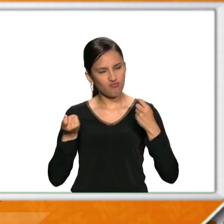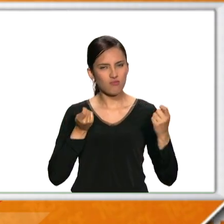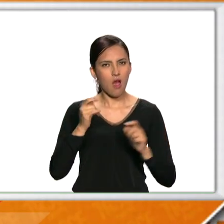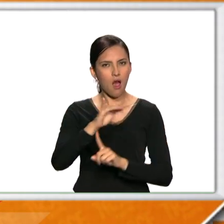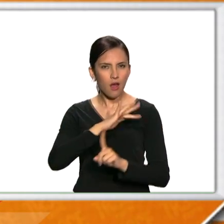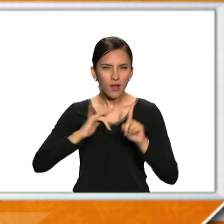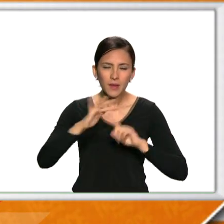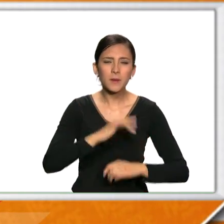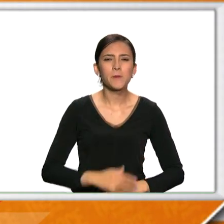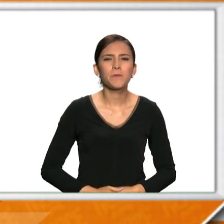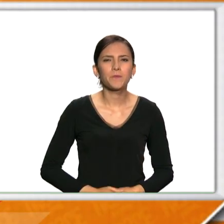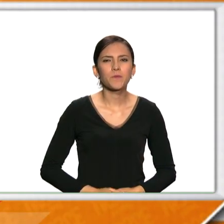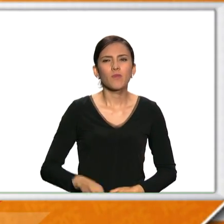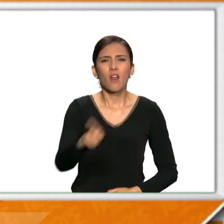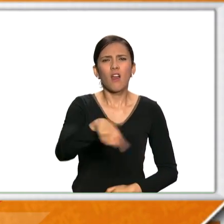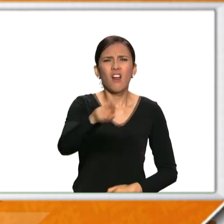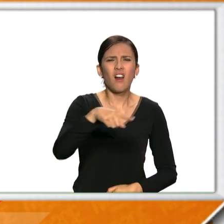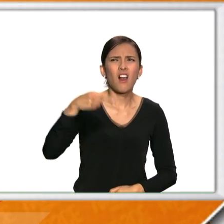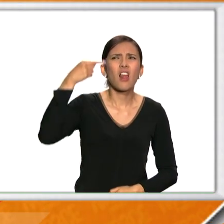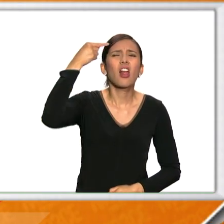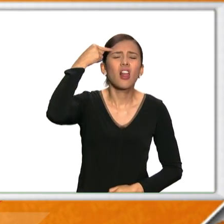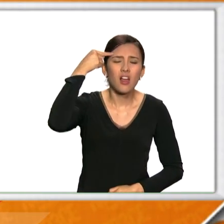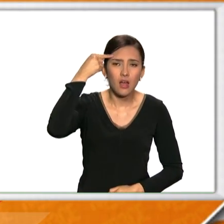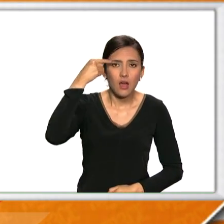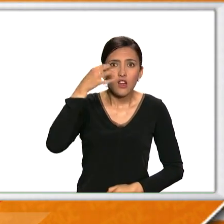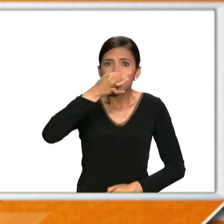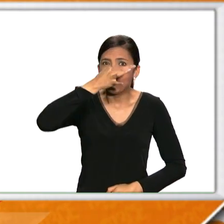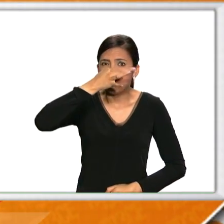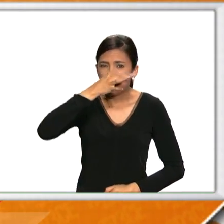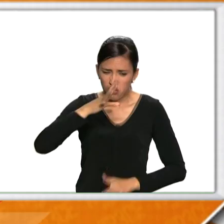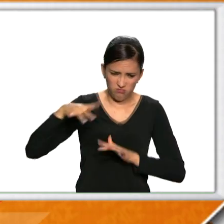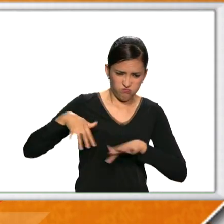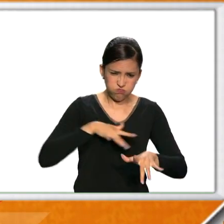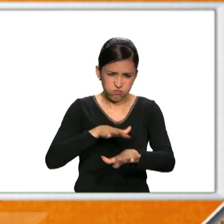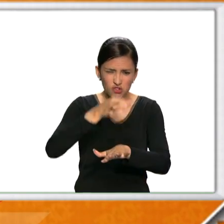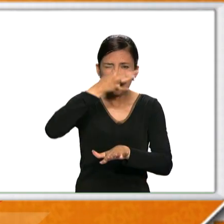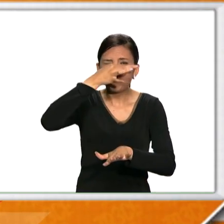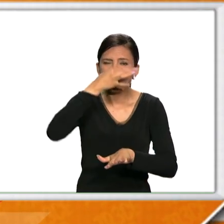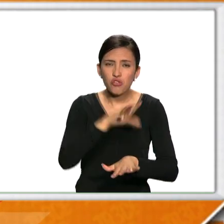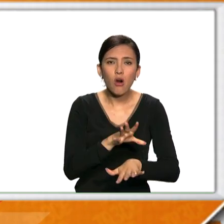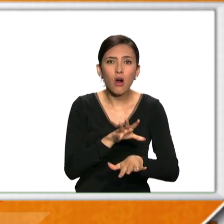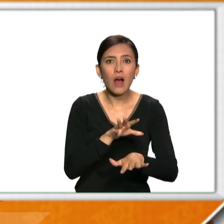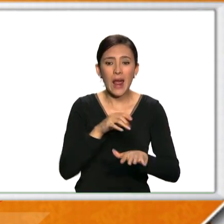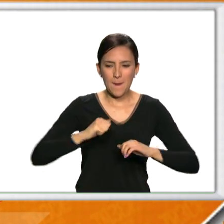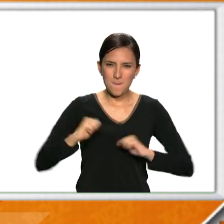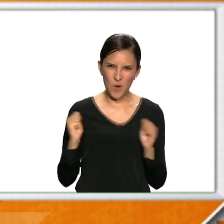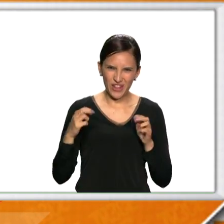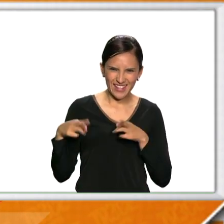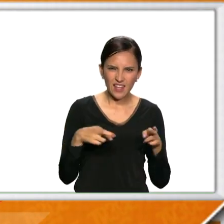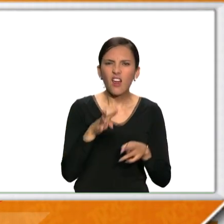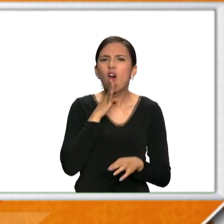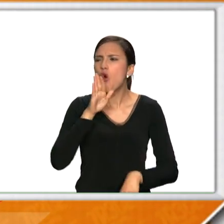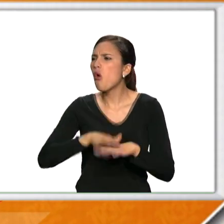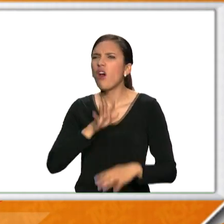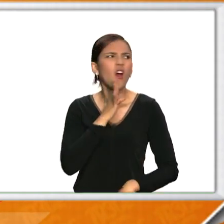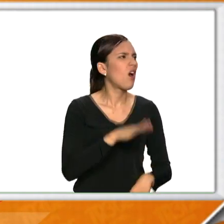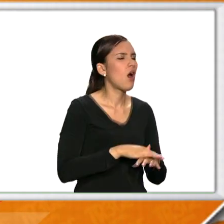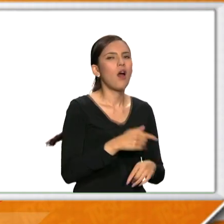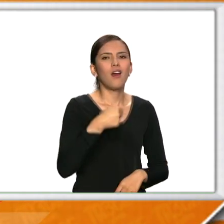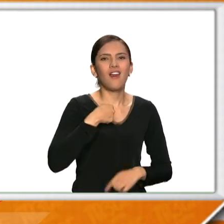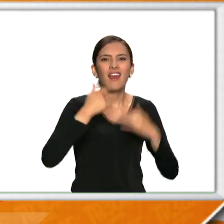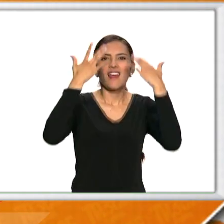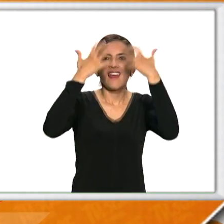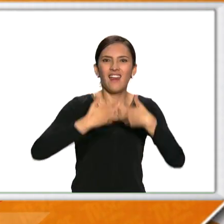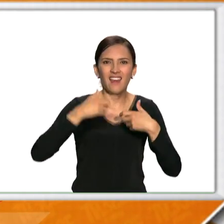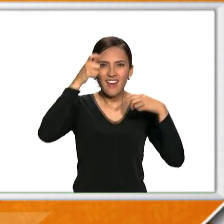La creencia es que la gran contaminación del río Bogotá la generamos los curtidores